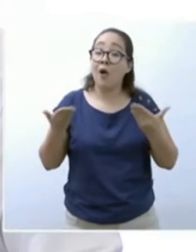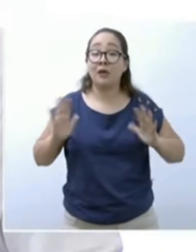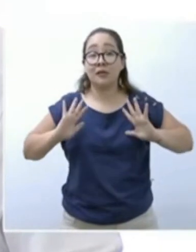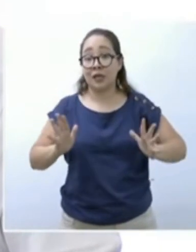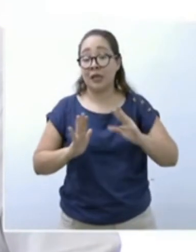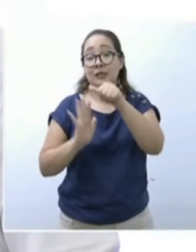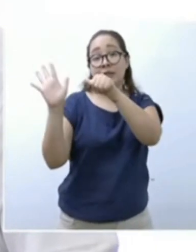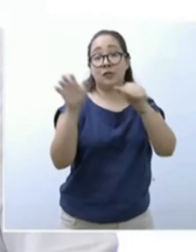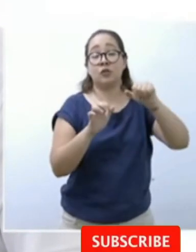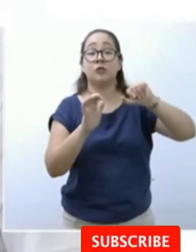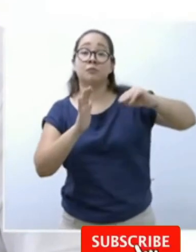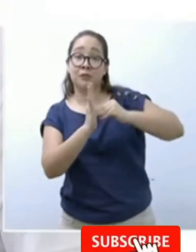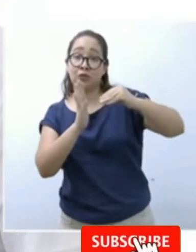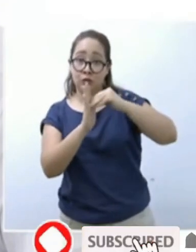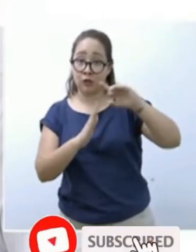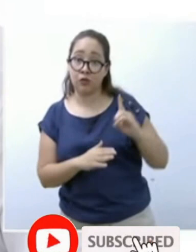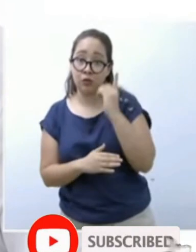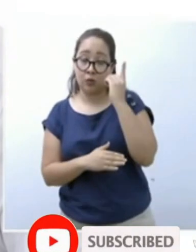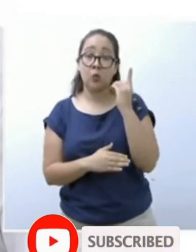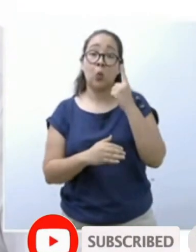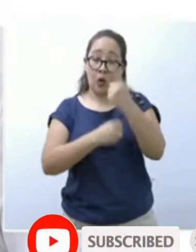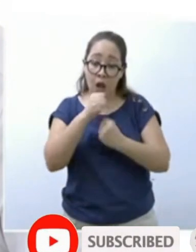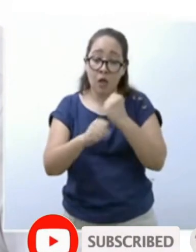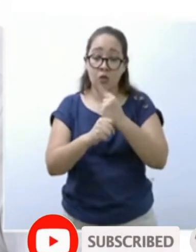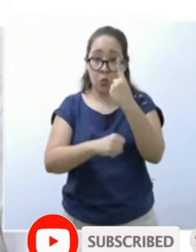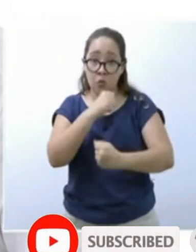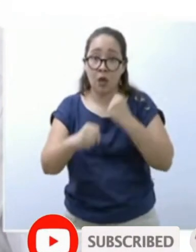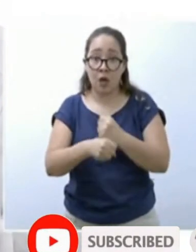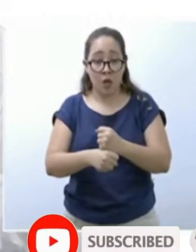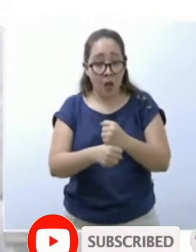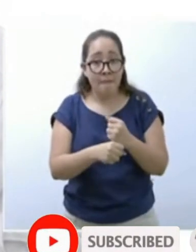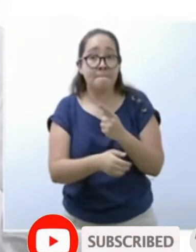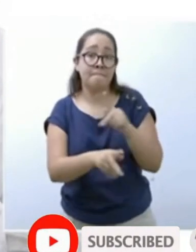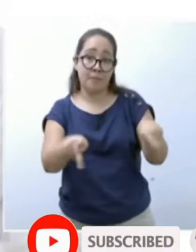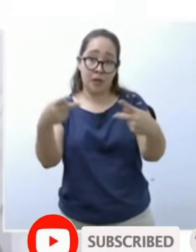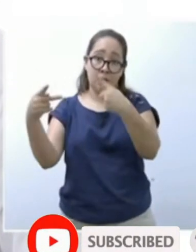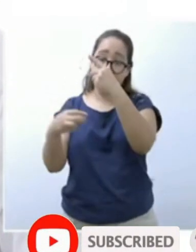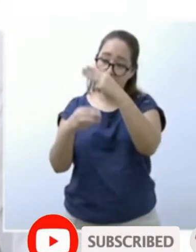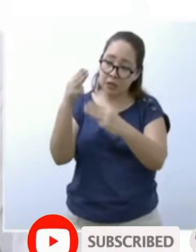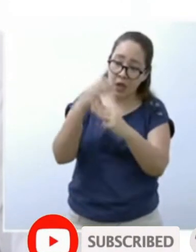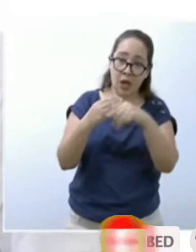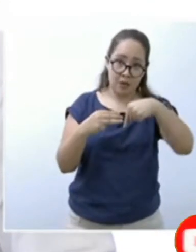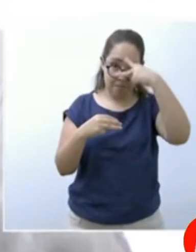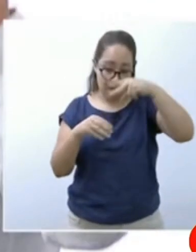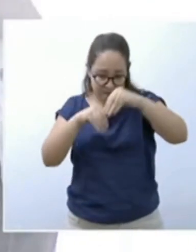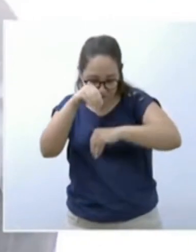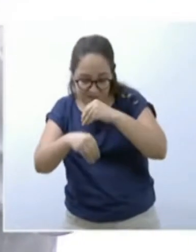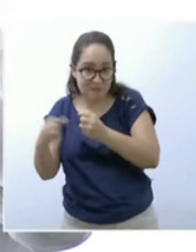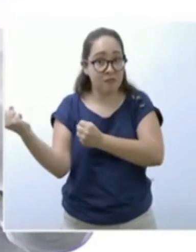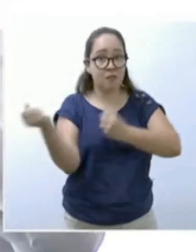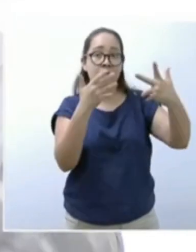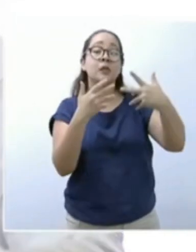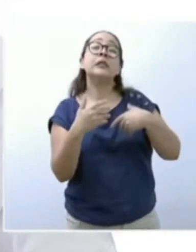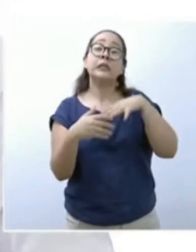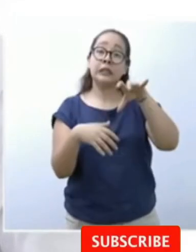millones de dólares al año de exportación de productos hechos en México a más de 66 países de los